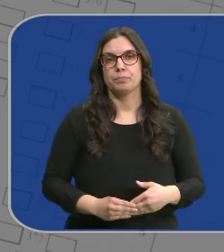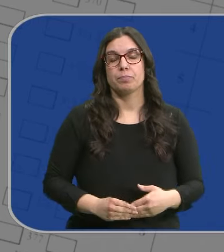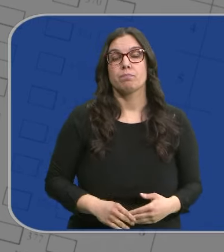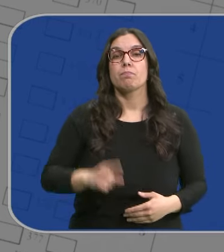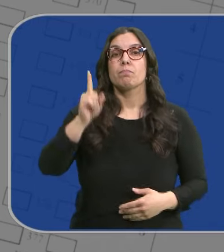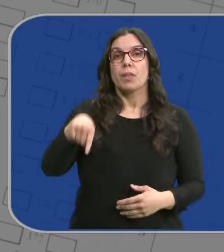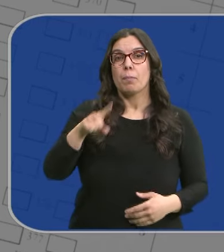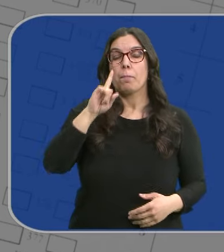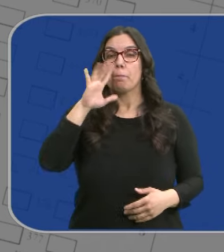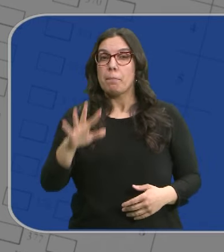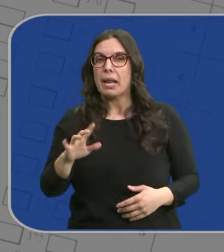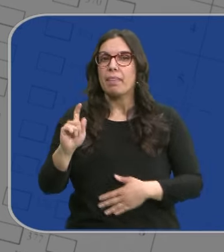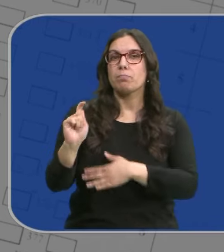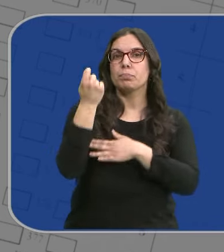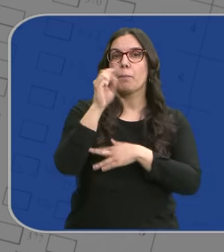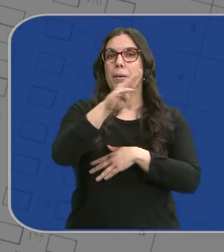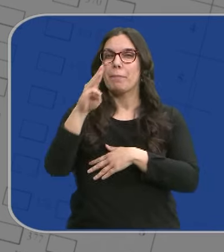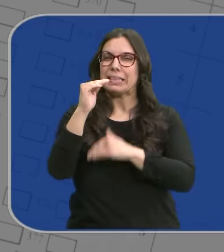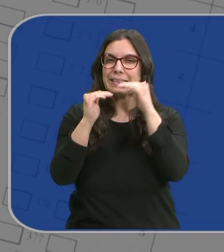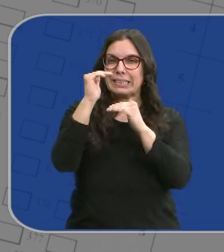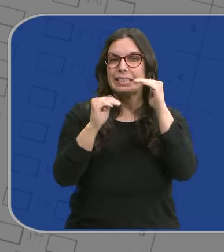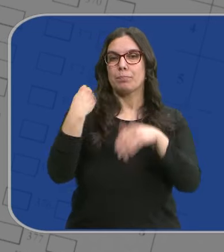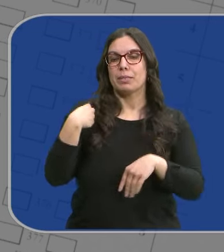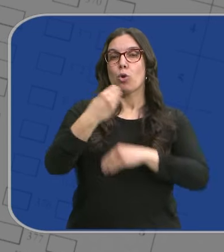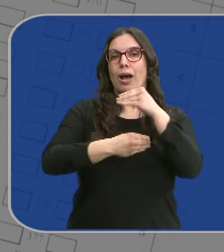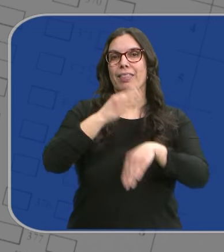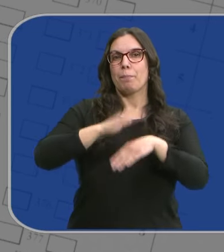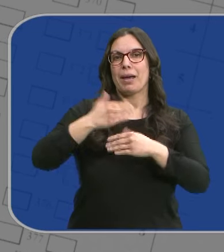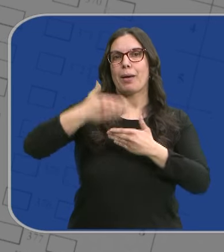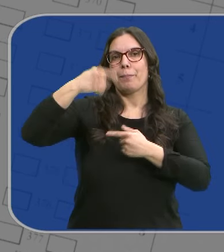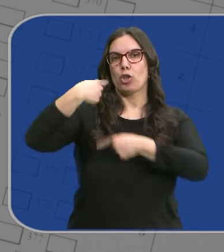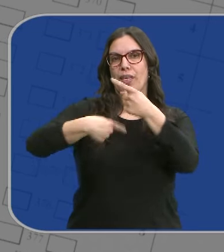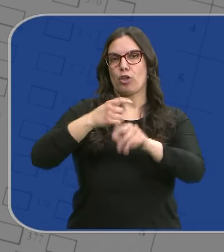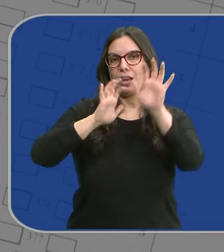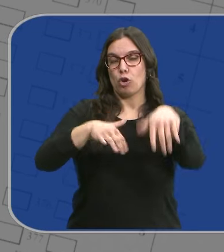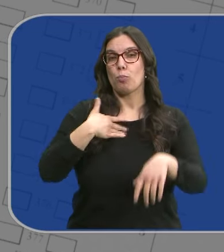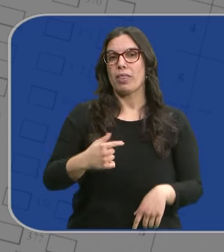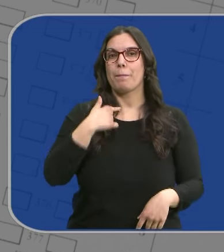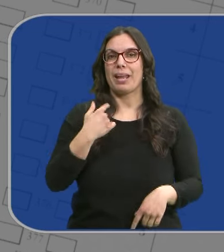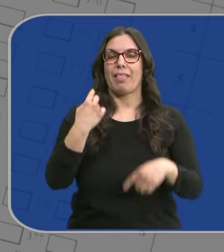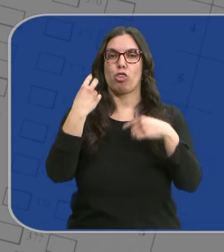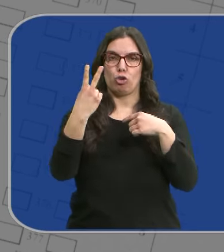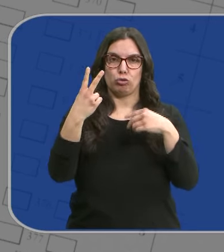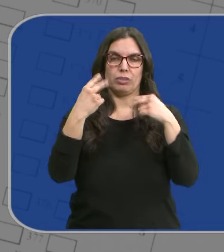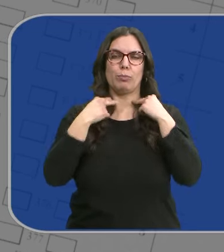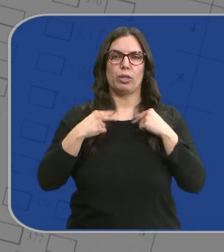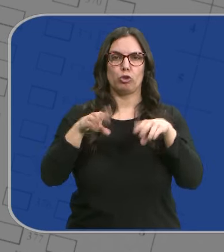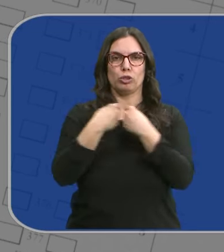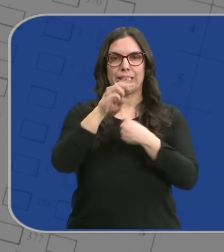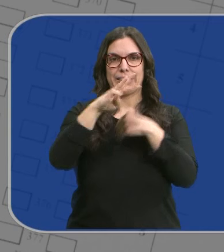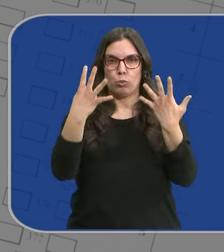Victoria también, pero más ajustada de los populares en esta encuesta de DIM para Diario de León. Podría perder dos escaños hasta los 39.